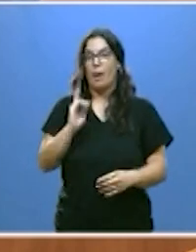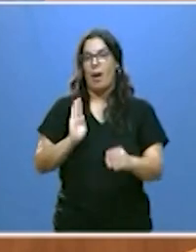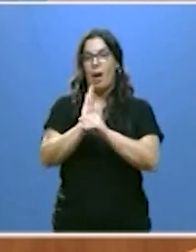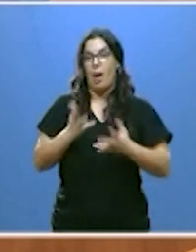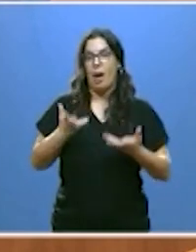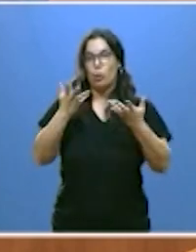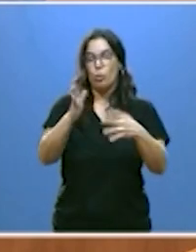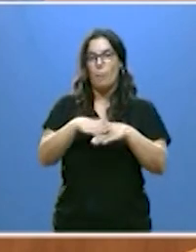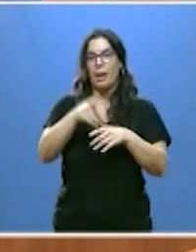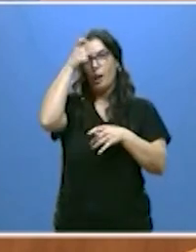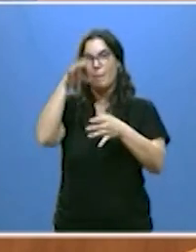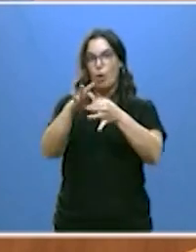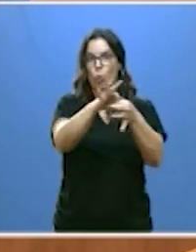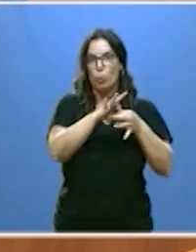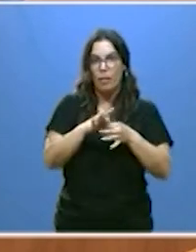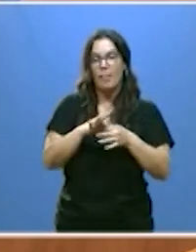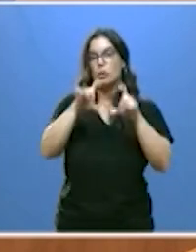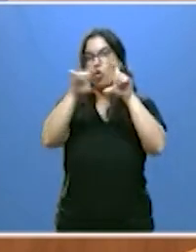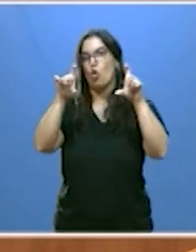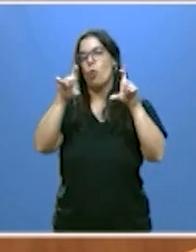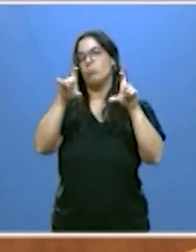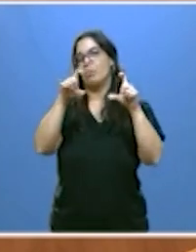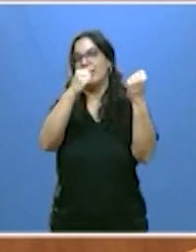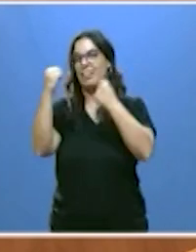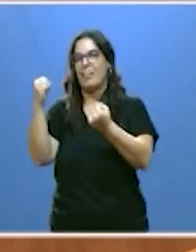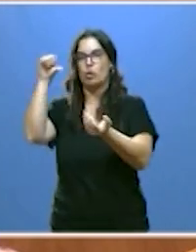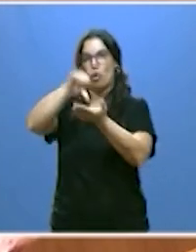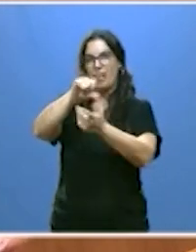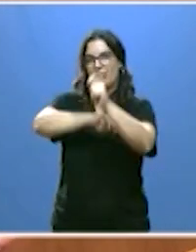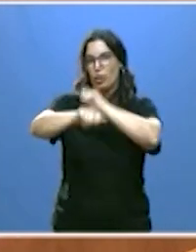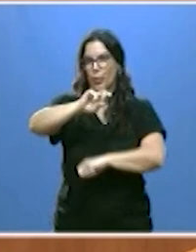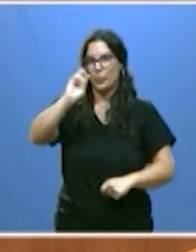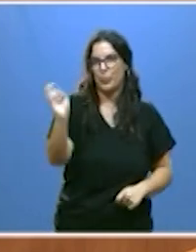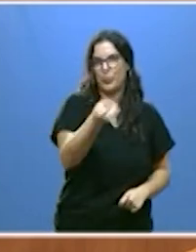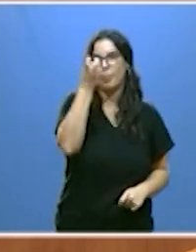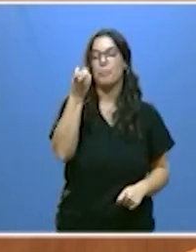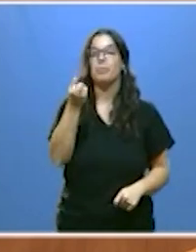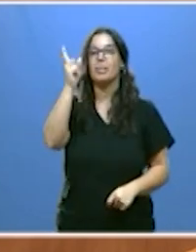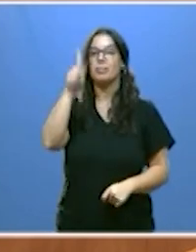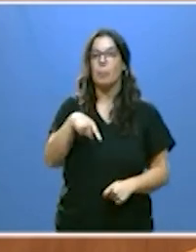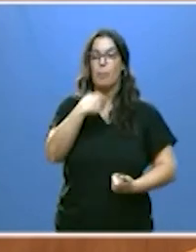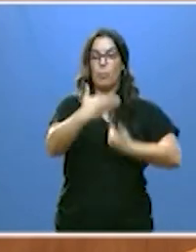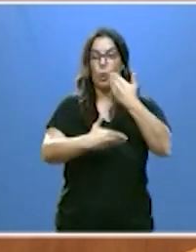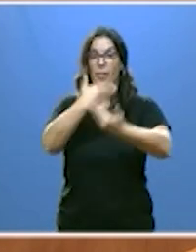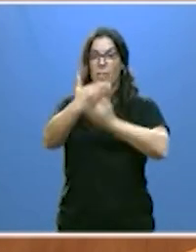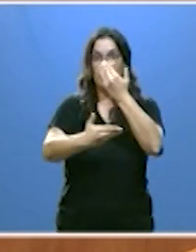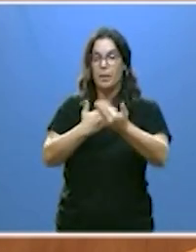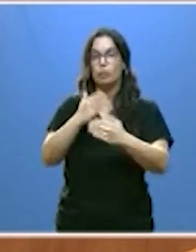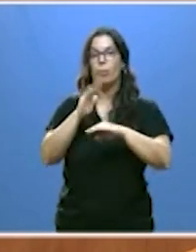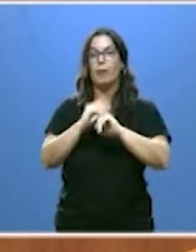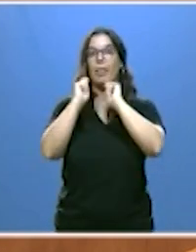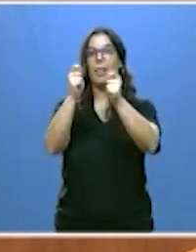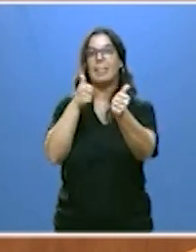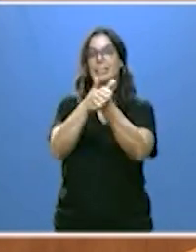a mancomunidades y otras entidades locales asociativas hemos modificado el procedimiento para nombrar